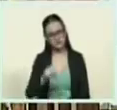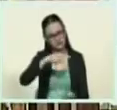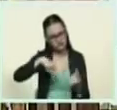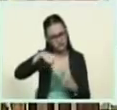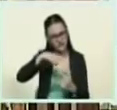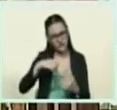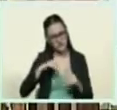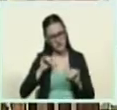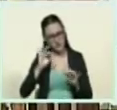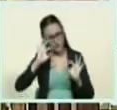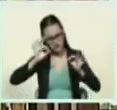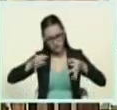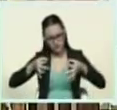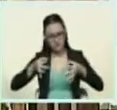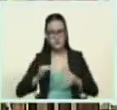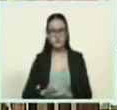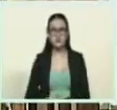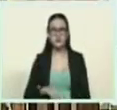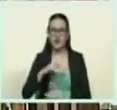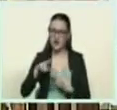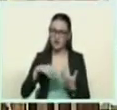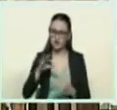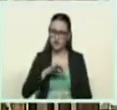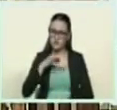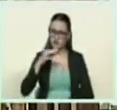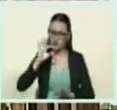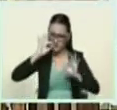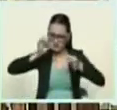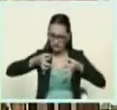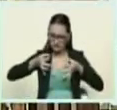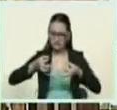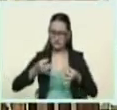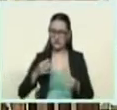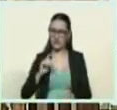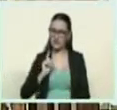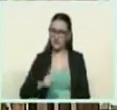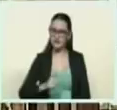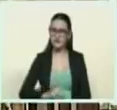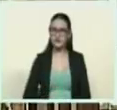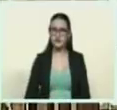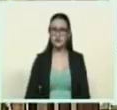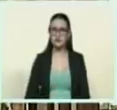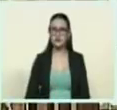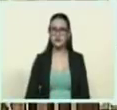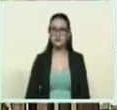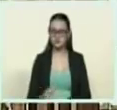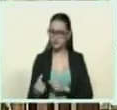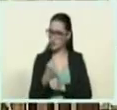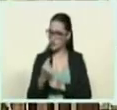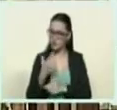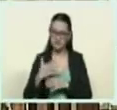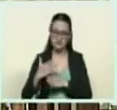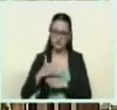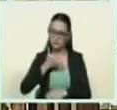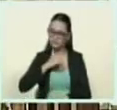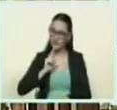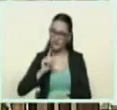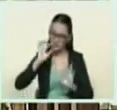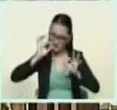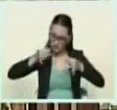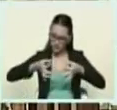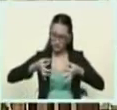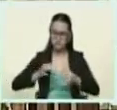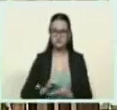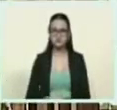La revolución bolivariana tiene en esencia el espíritu de la crítica y la autocrítica. La